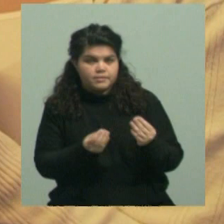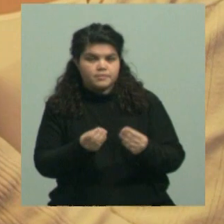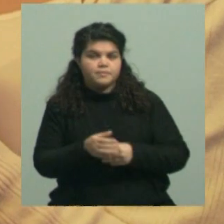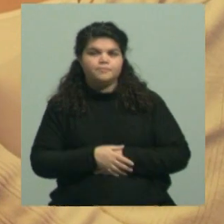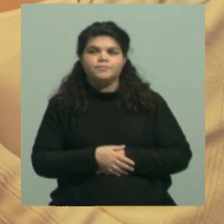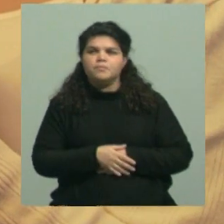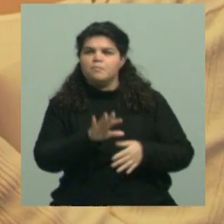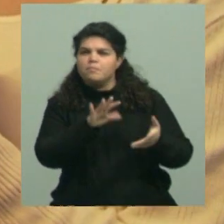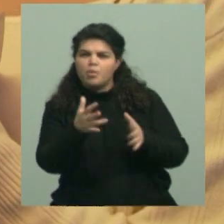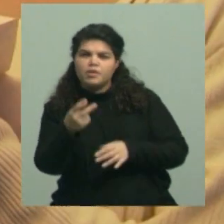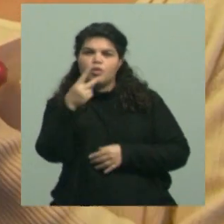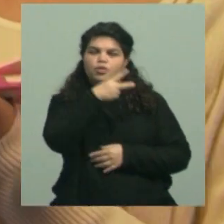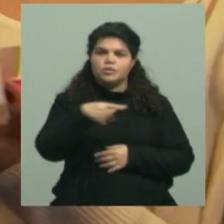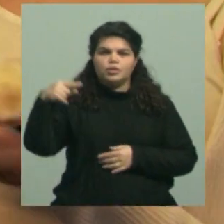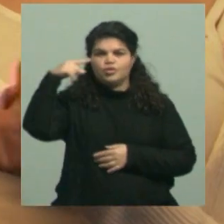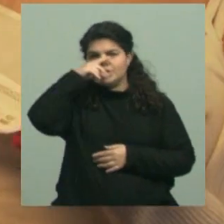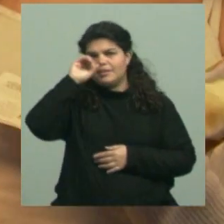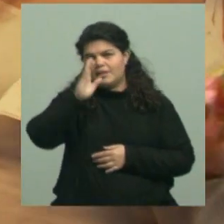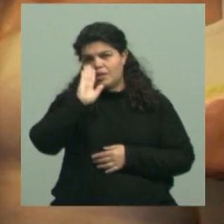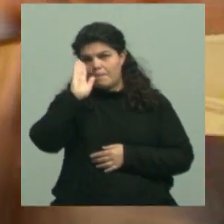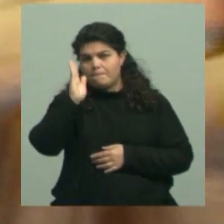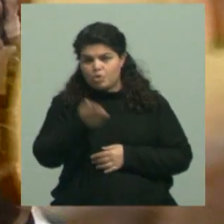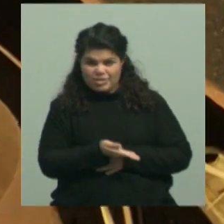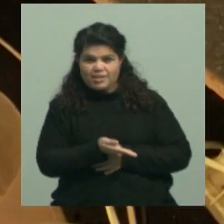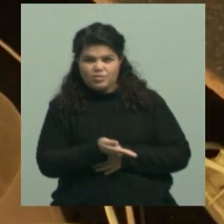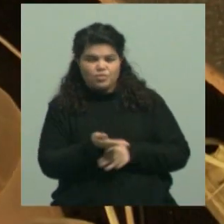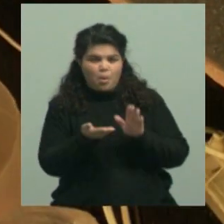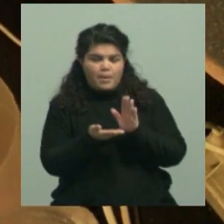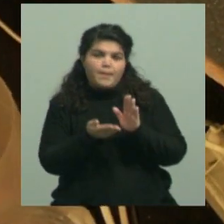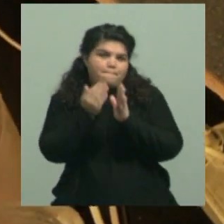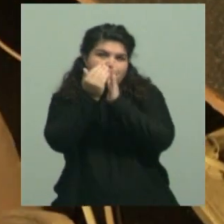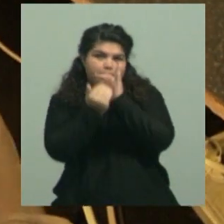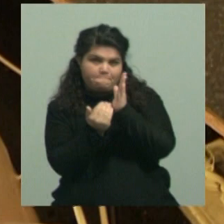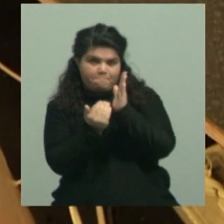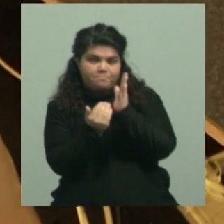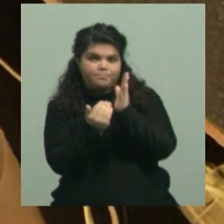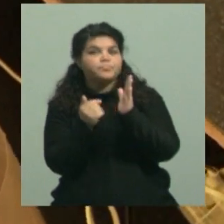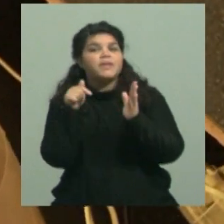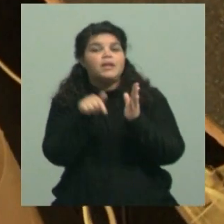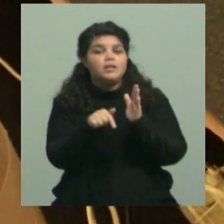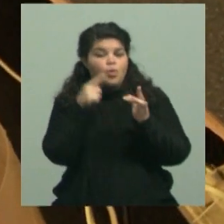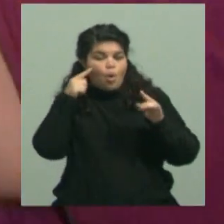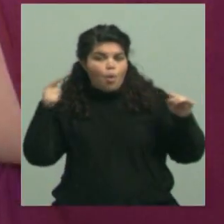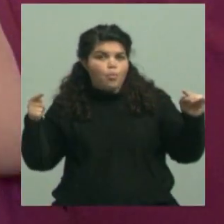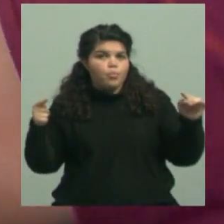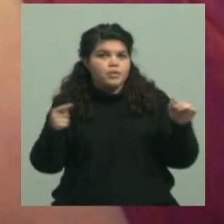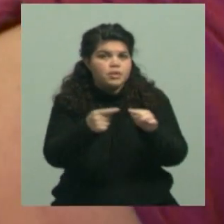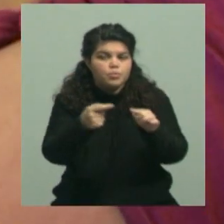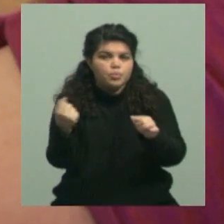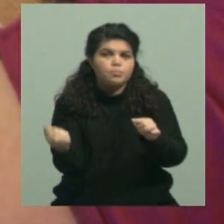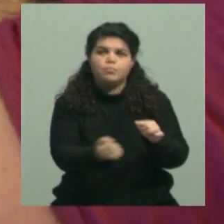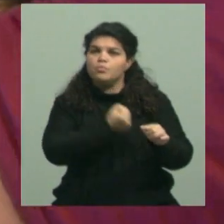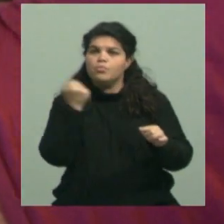270%, pero que lo que tiene, digamos, el objetivo es reconocer precisamente